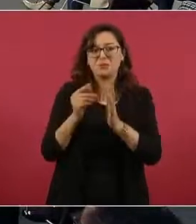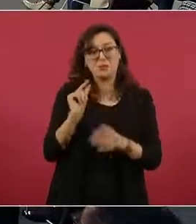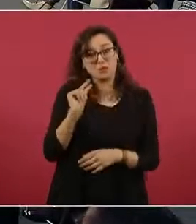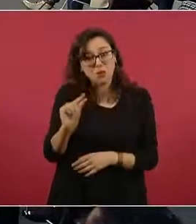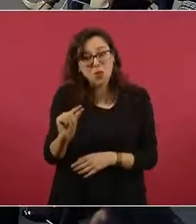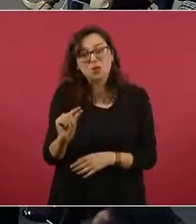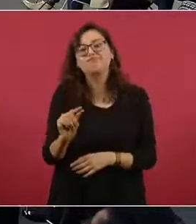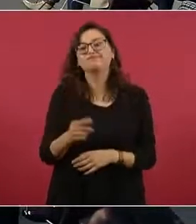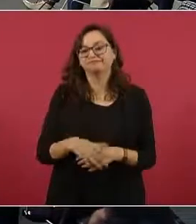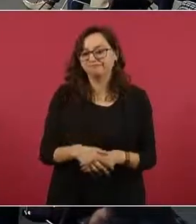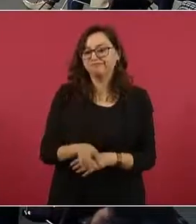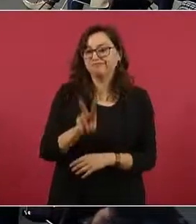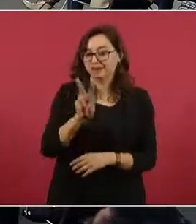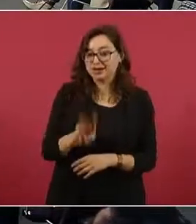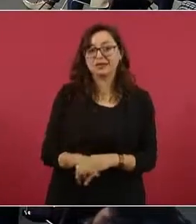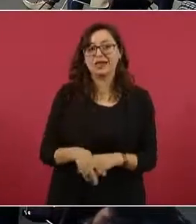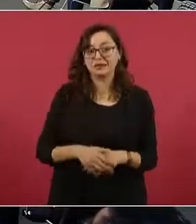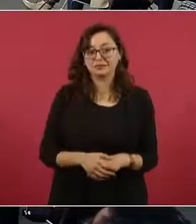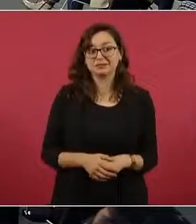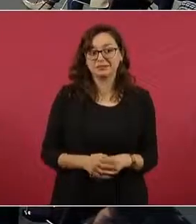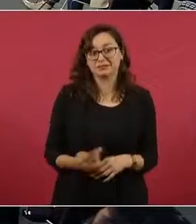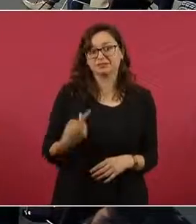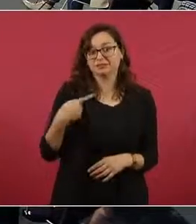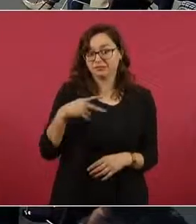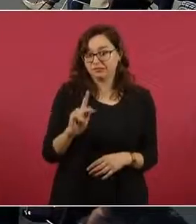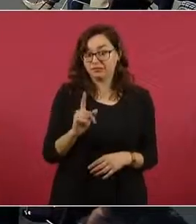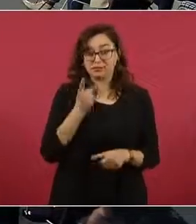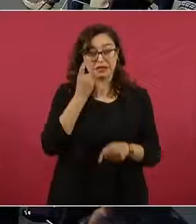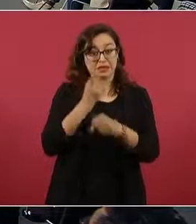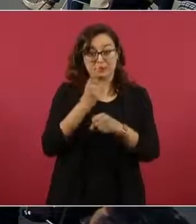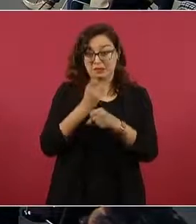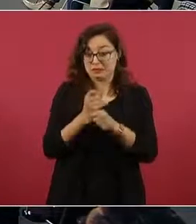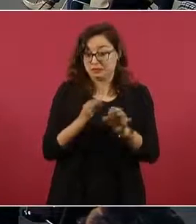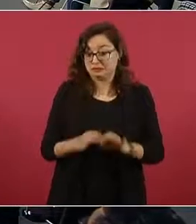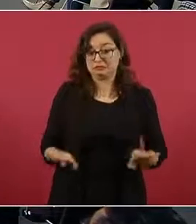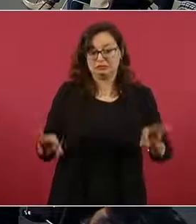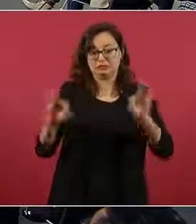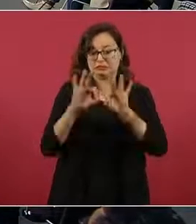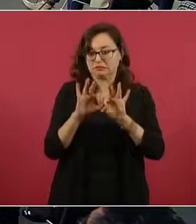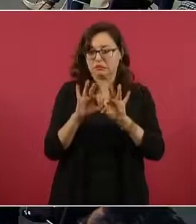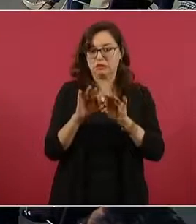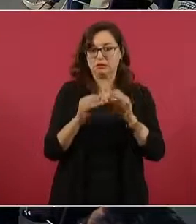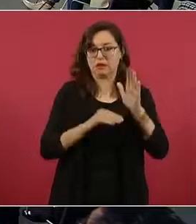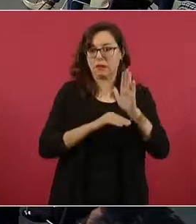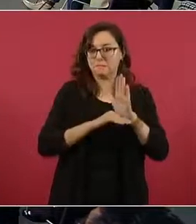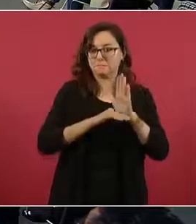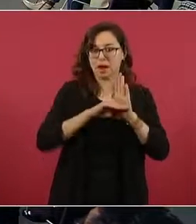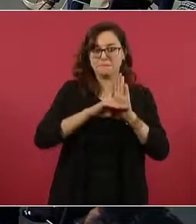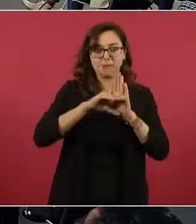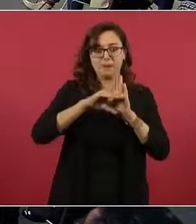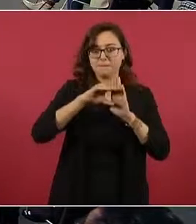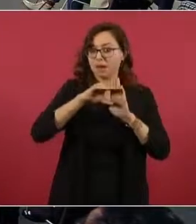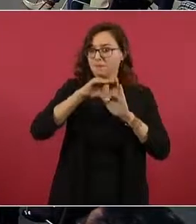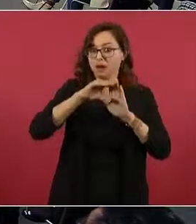pero ya no continúa